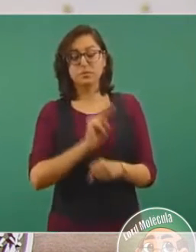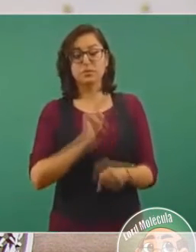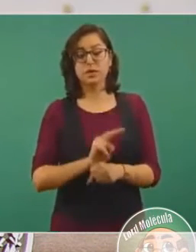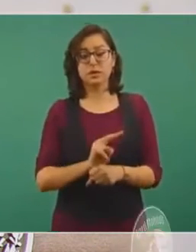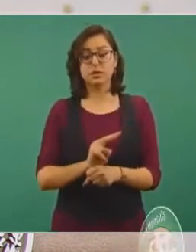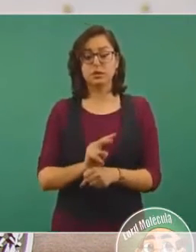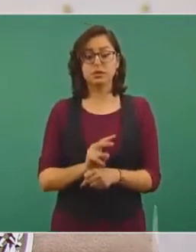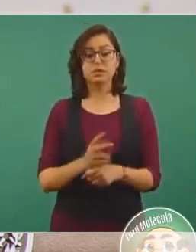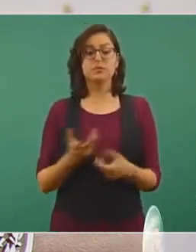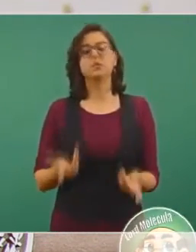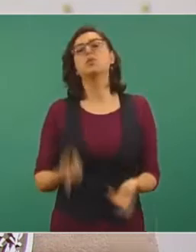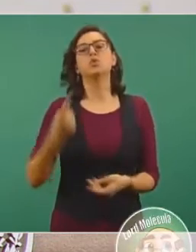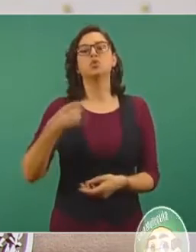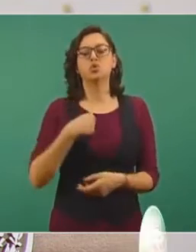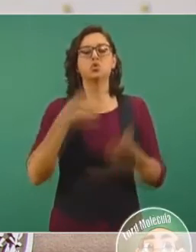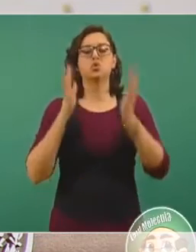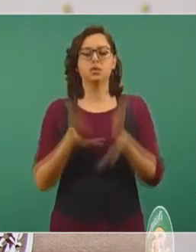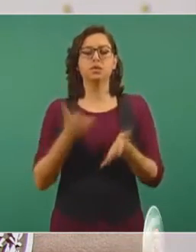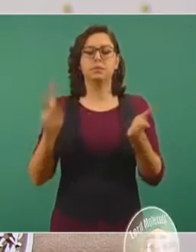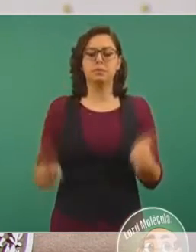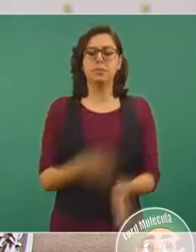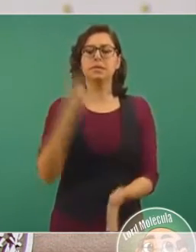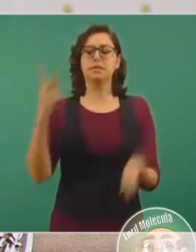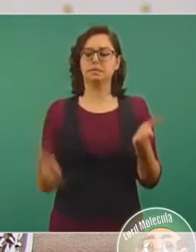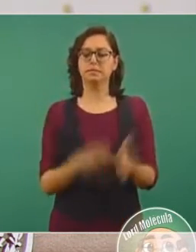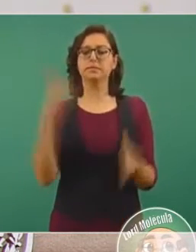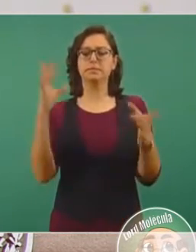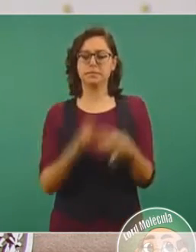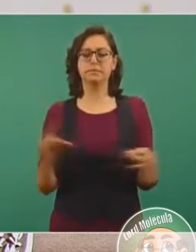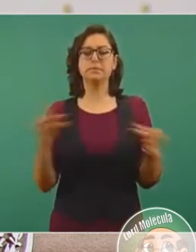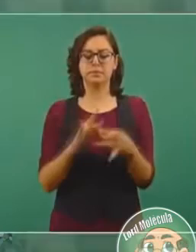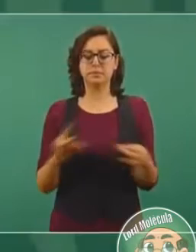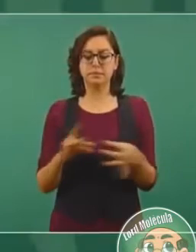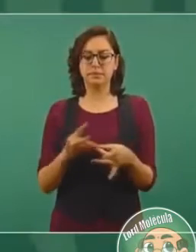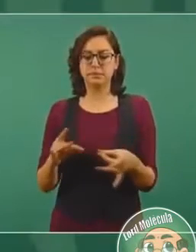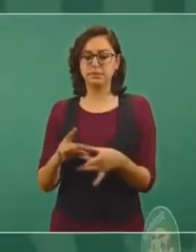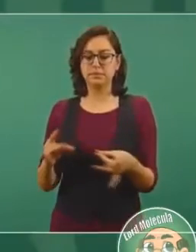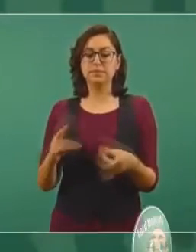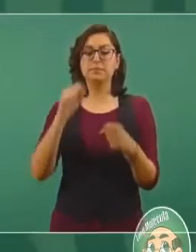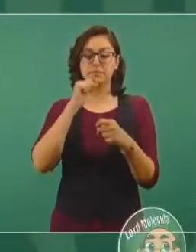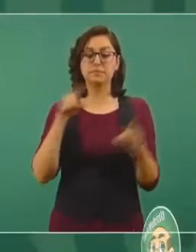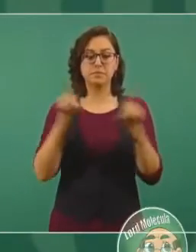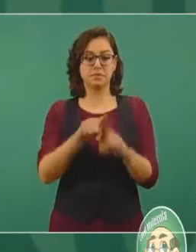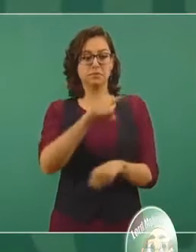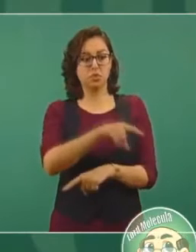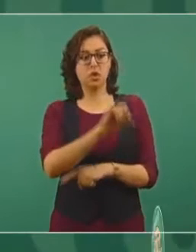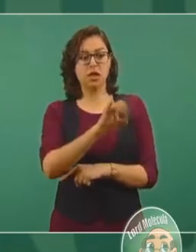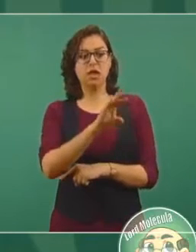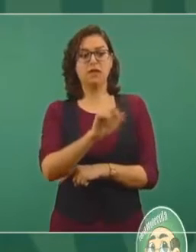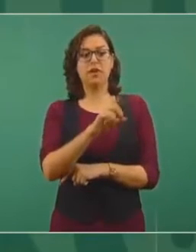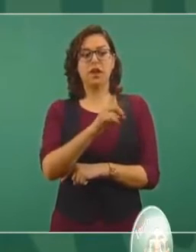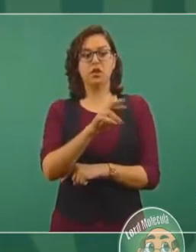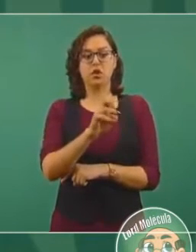les he dicho, incluso al gerente de Iberdrola,